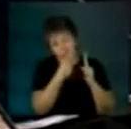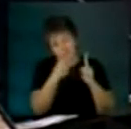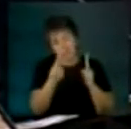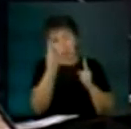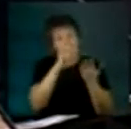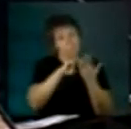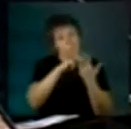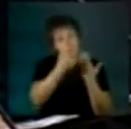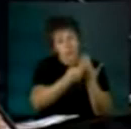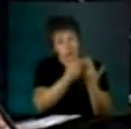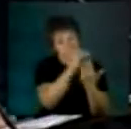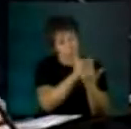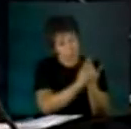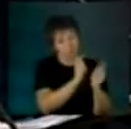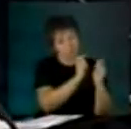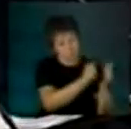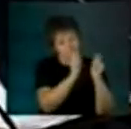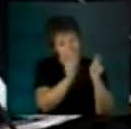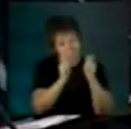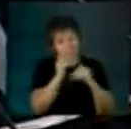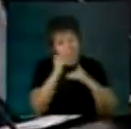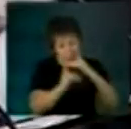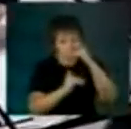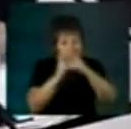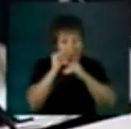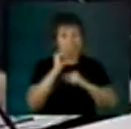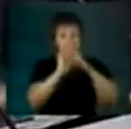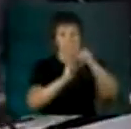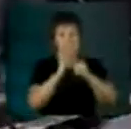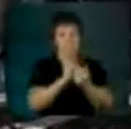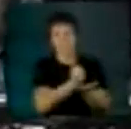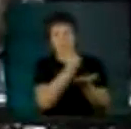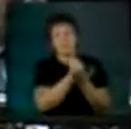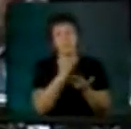proyecto comienza a andar y el momento en que empieza a producir.